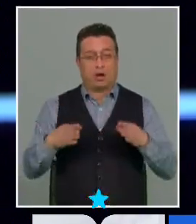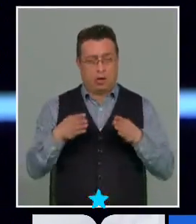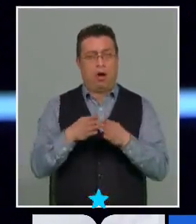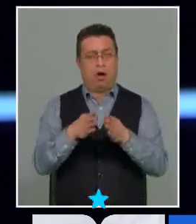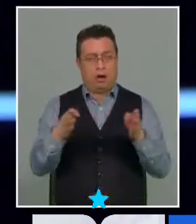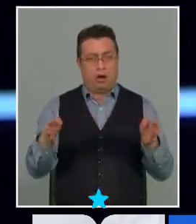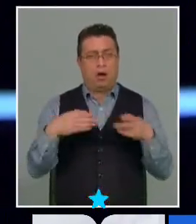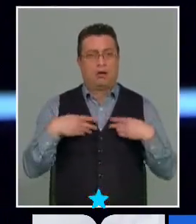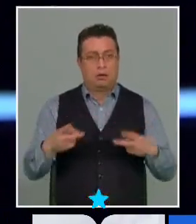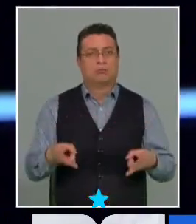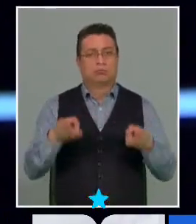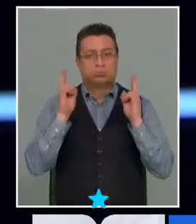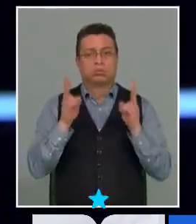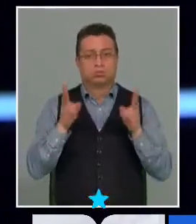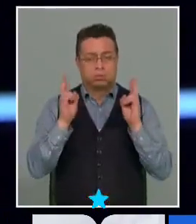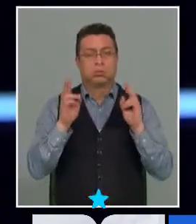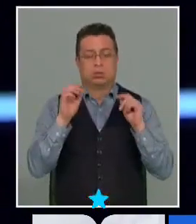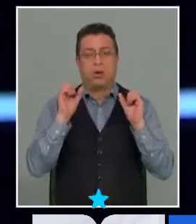la posibilidad